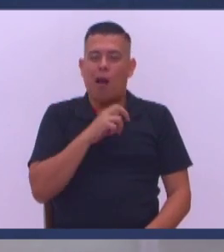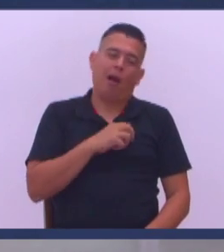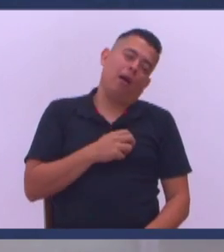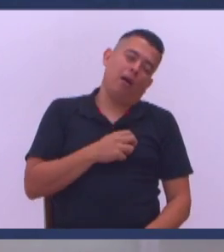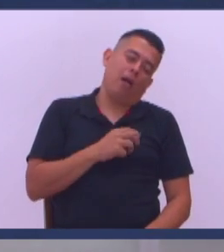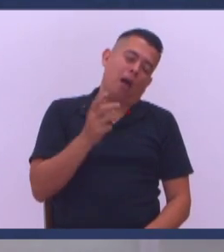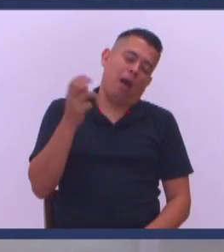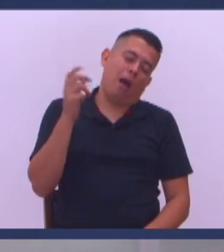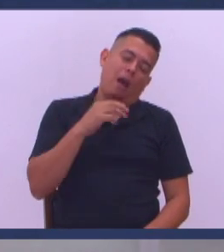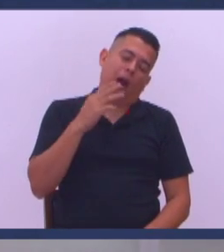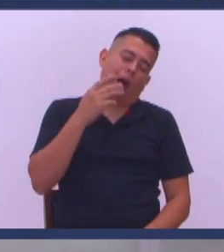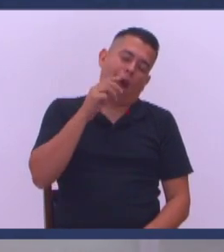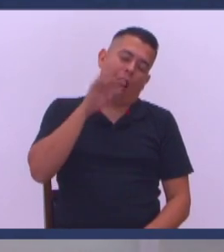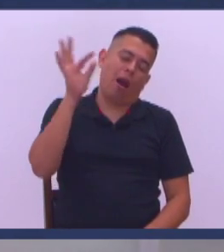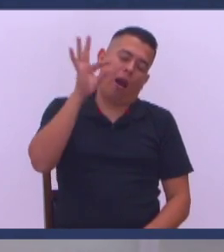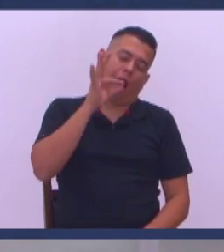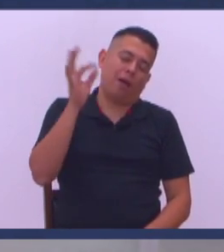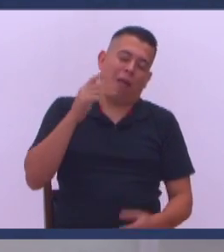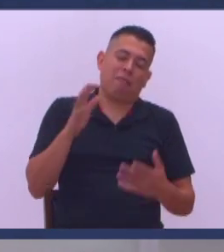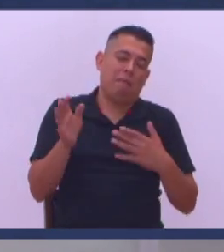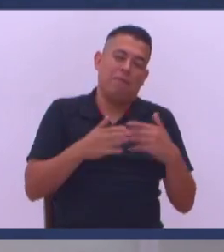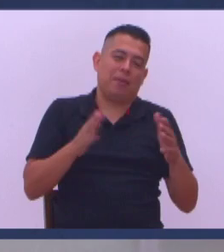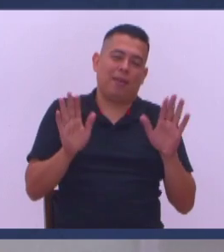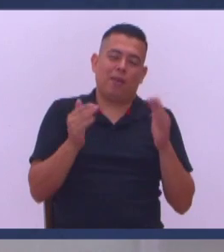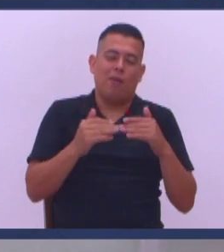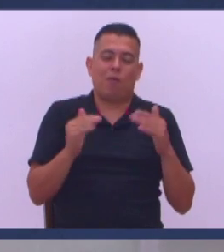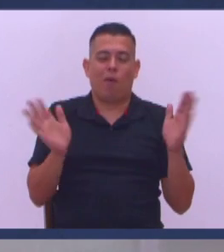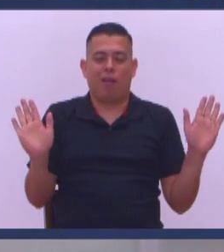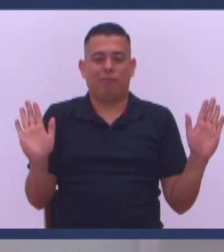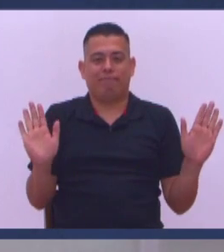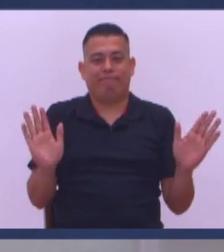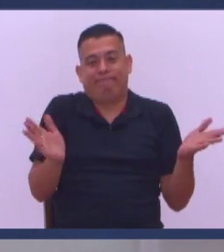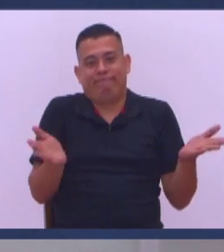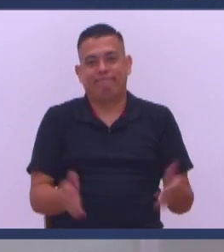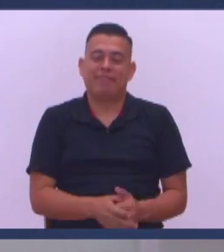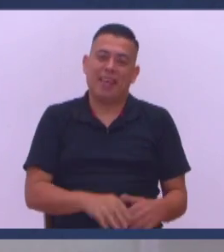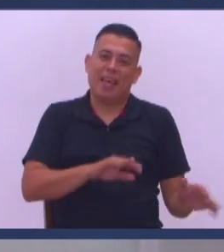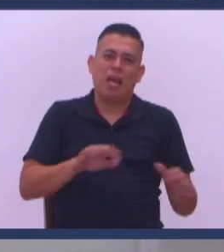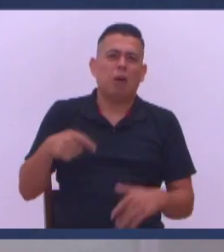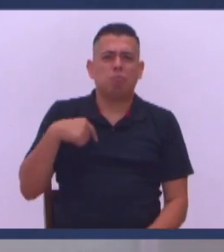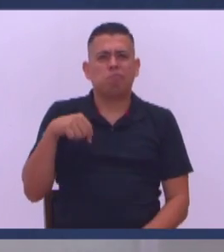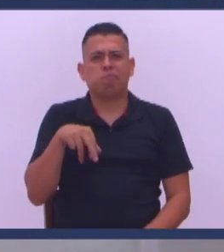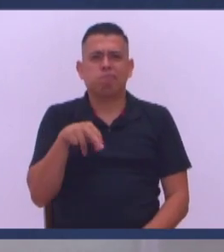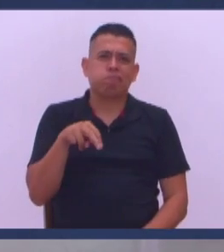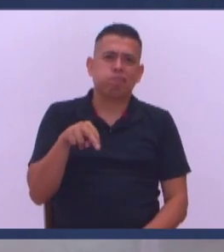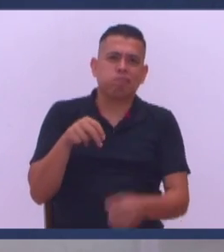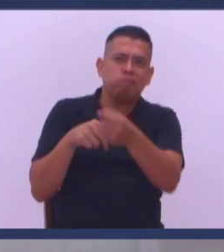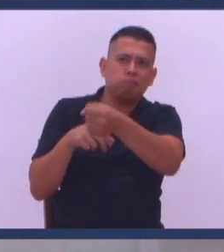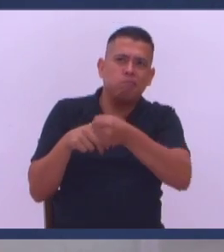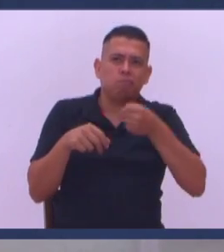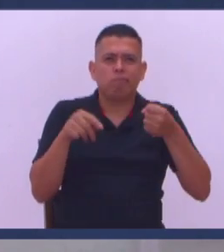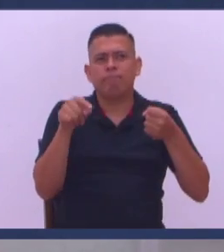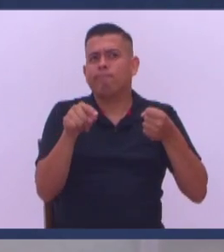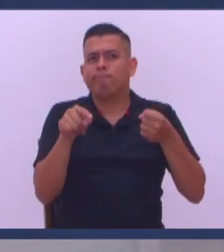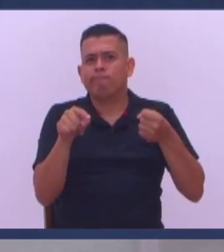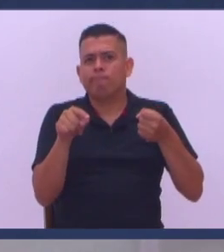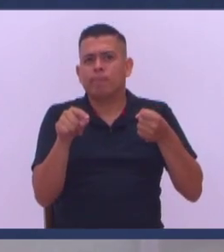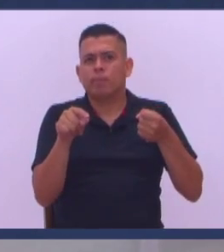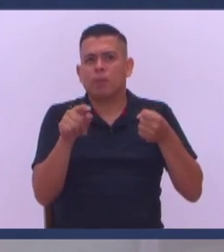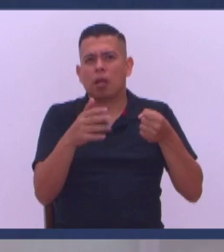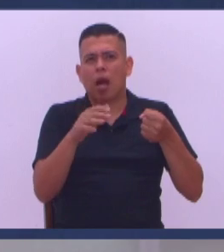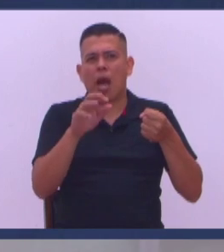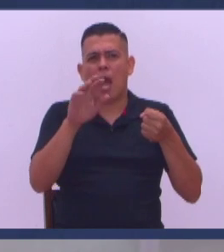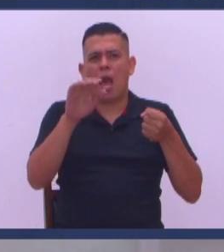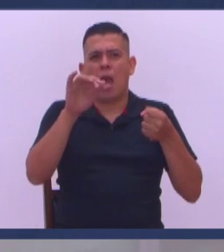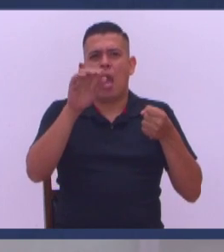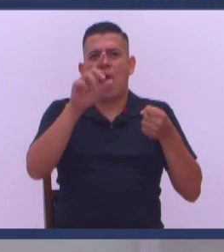dormido Moscas entran Moscas salen Y usted no tiene Absolutamente nada Cuando comenzamos Ya llegan Decían La puerta de Jaffa La puerta de